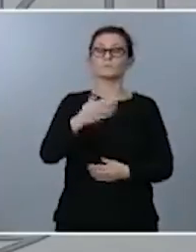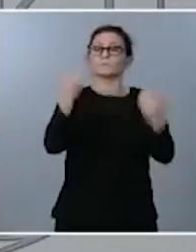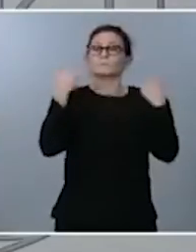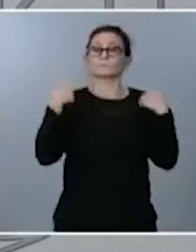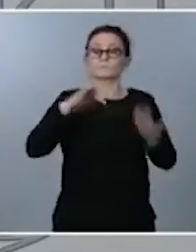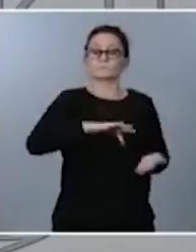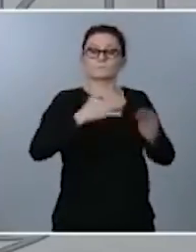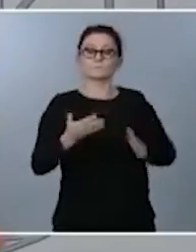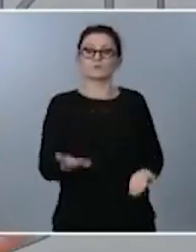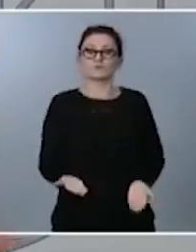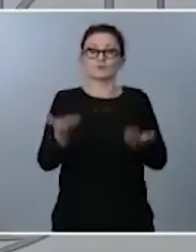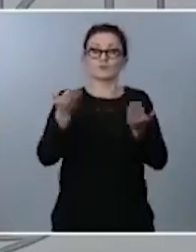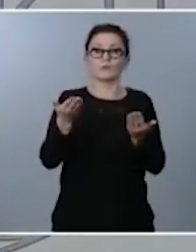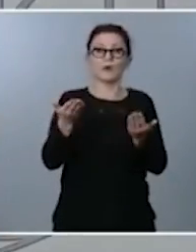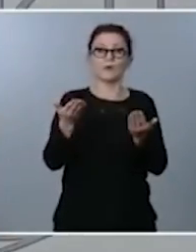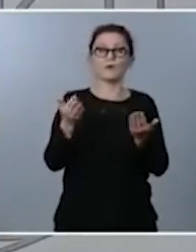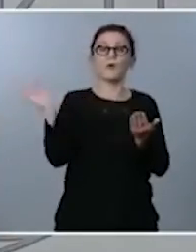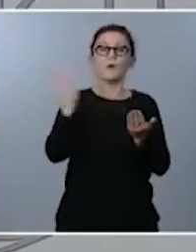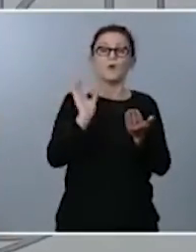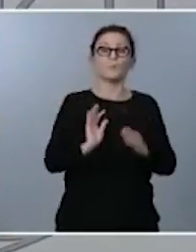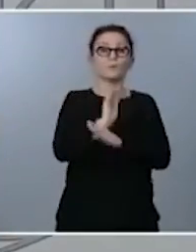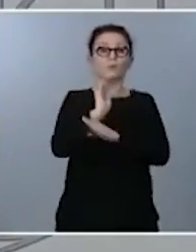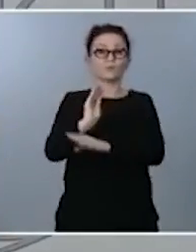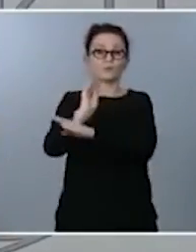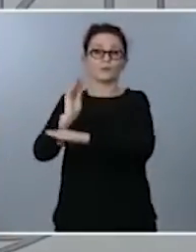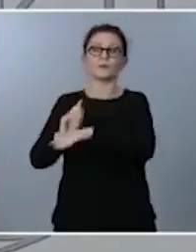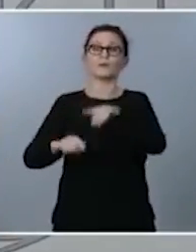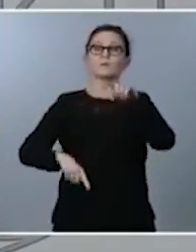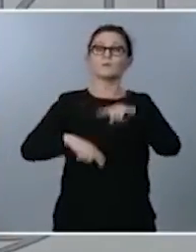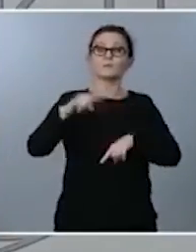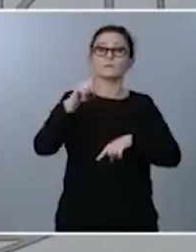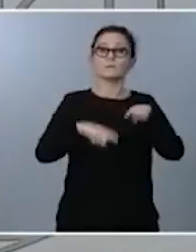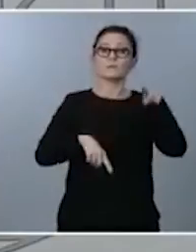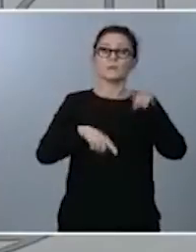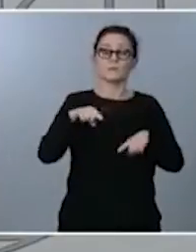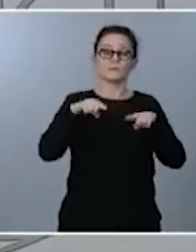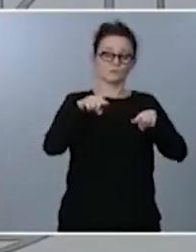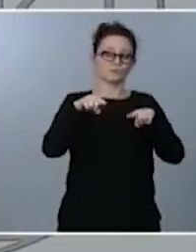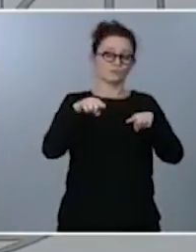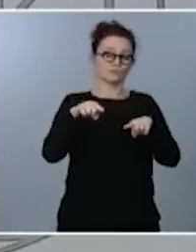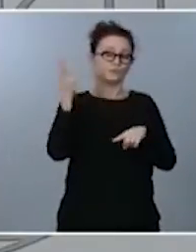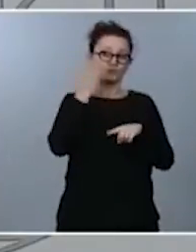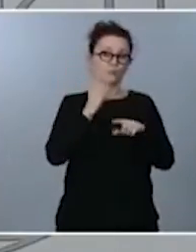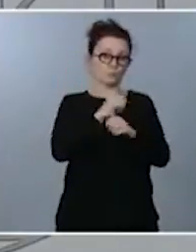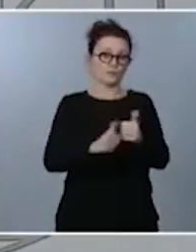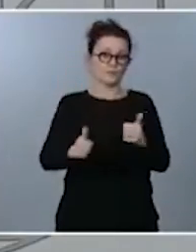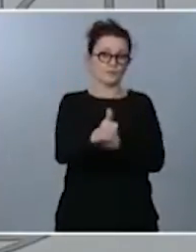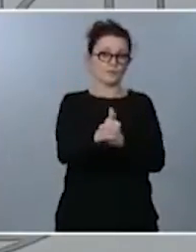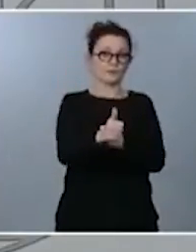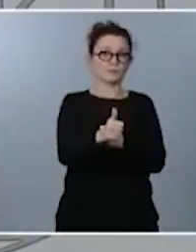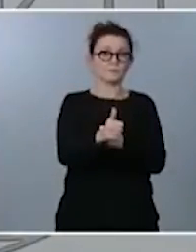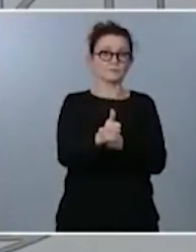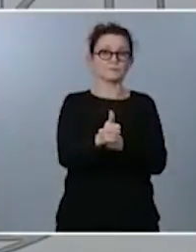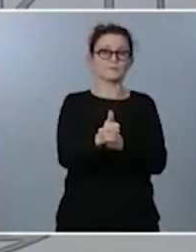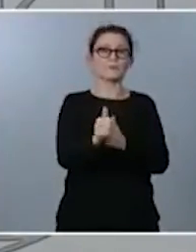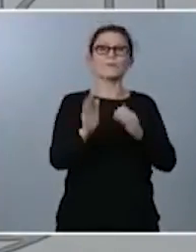o la bonificarán en función de sus de sus preferencias pero tenemos que evitar que se produzca un efecto sede da